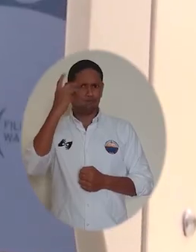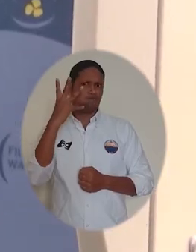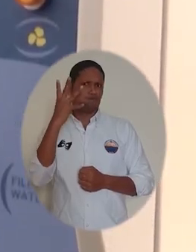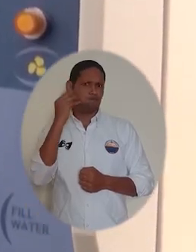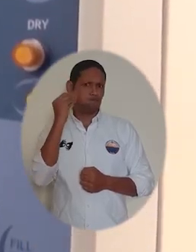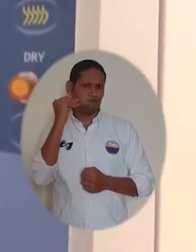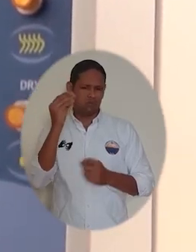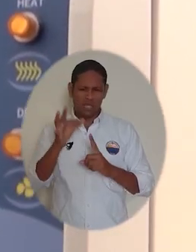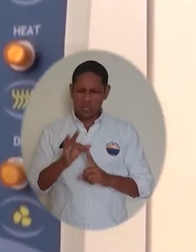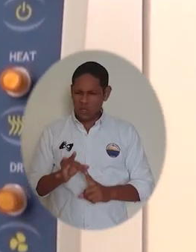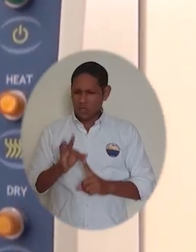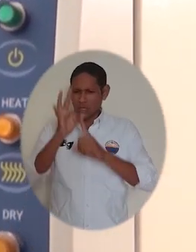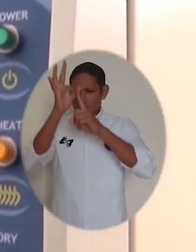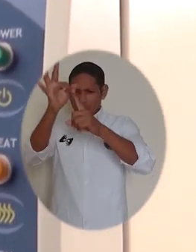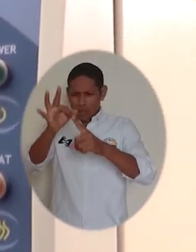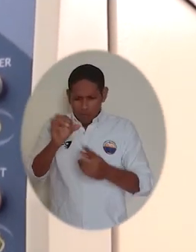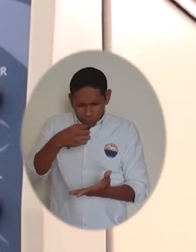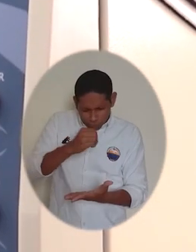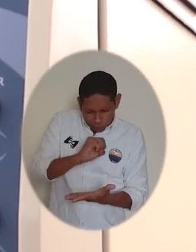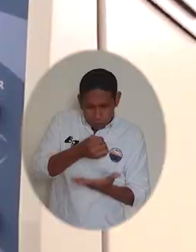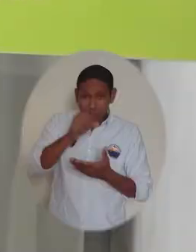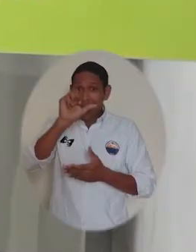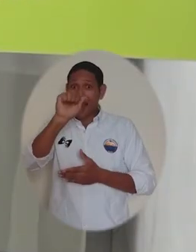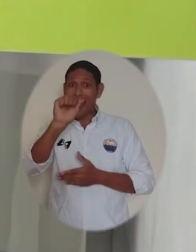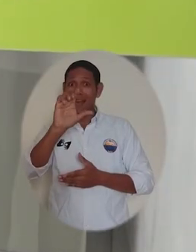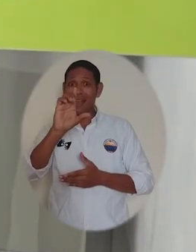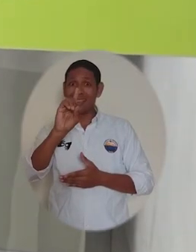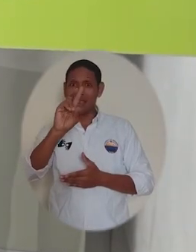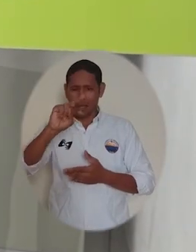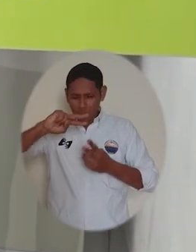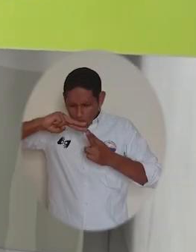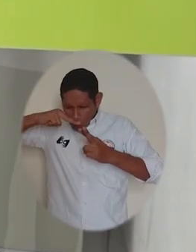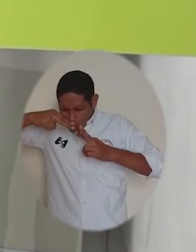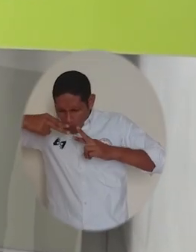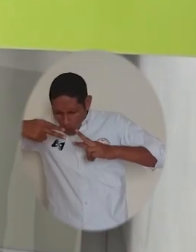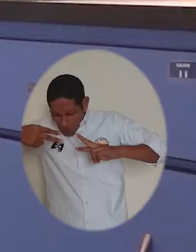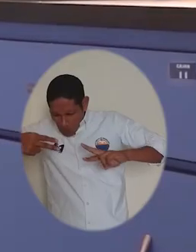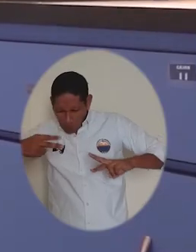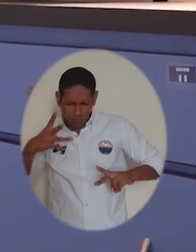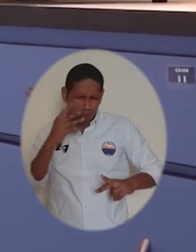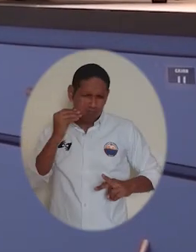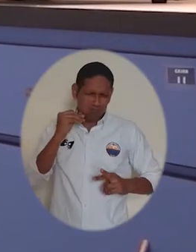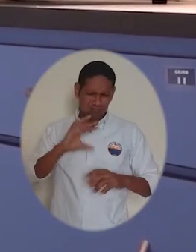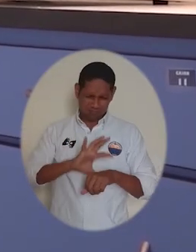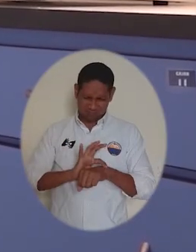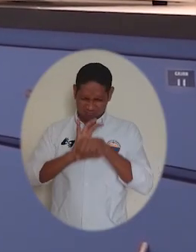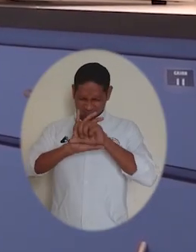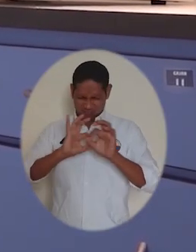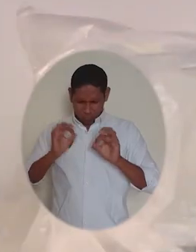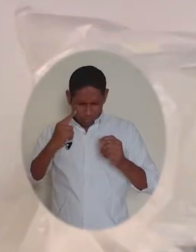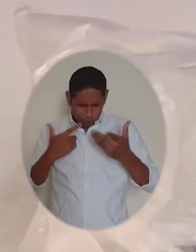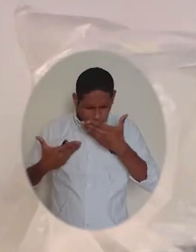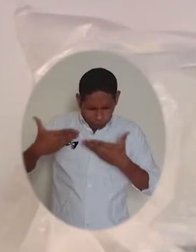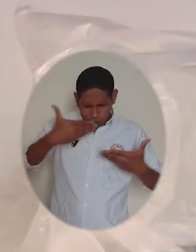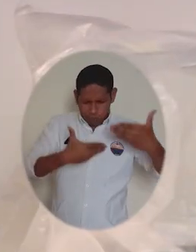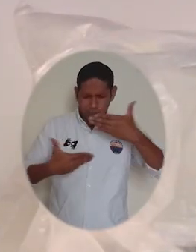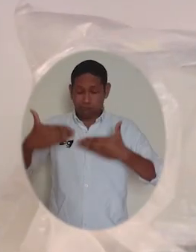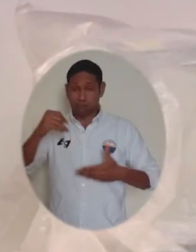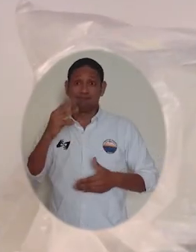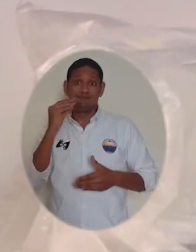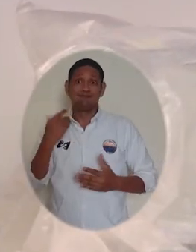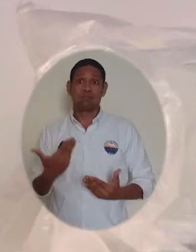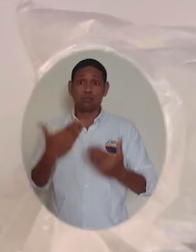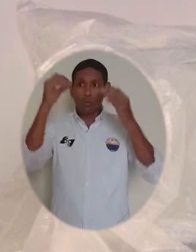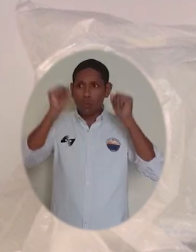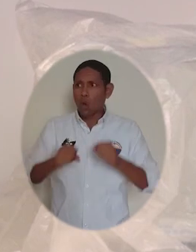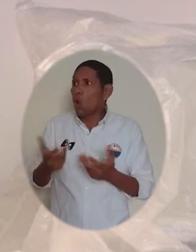especialistas, microbiólogos, genetistas y doctores en medicina tropical que se encargarán de monitorear el avance de los casos y también